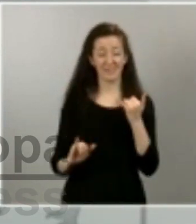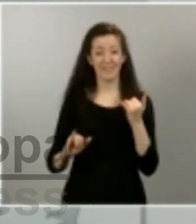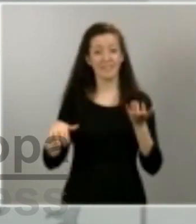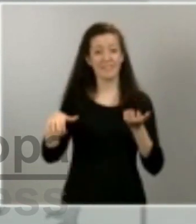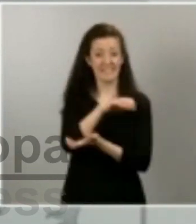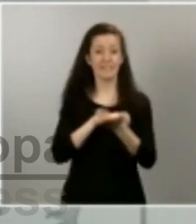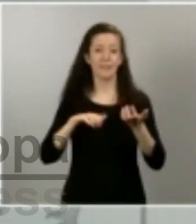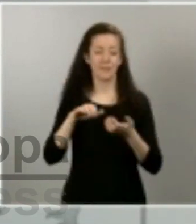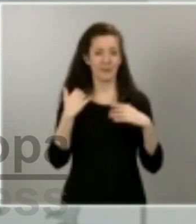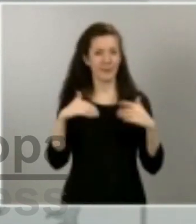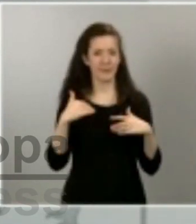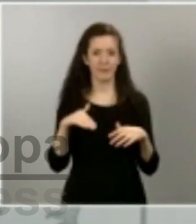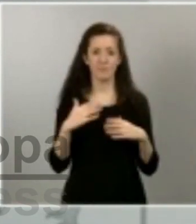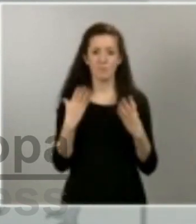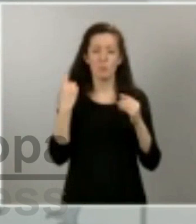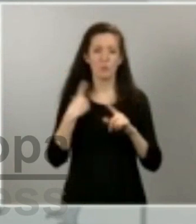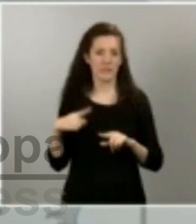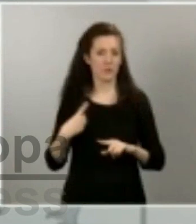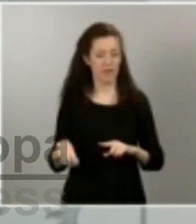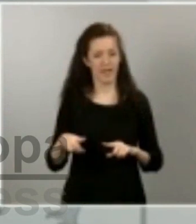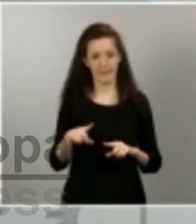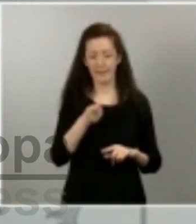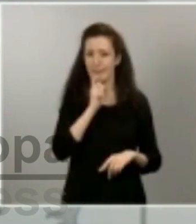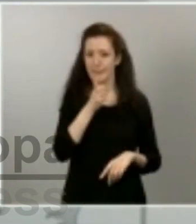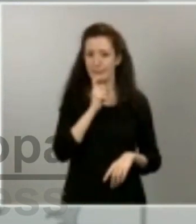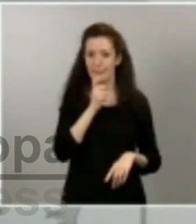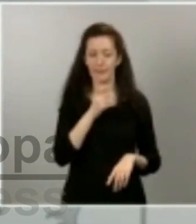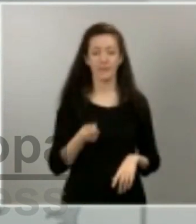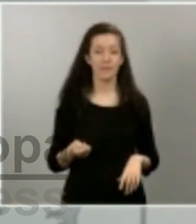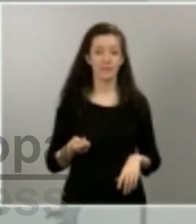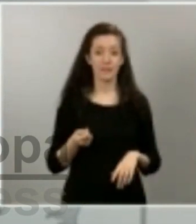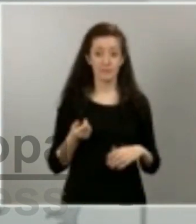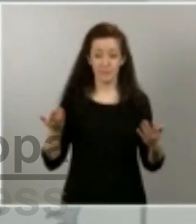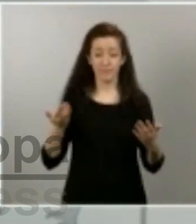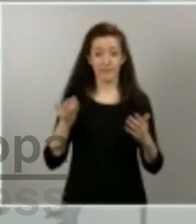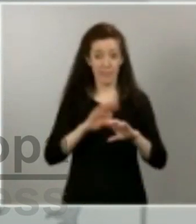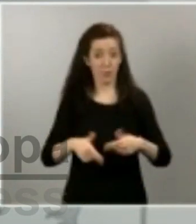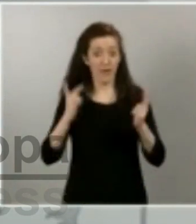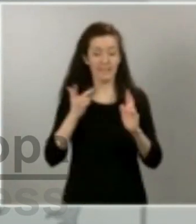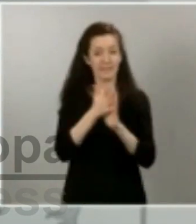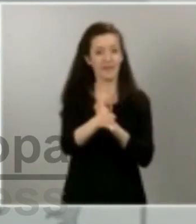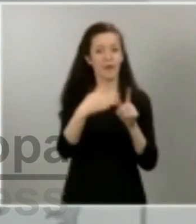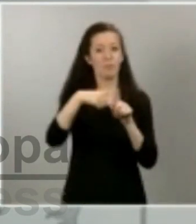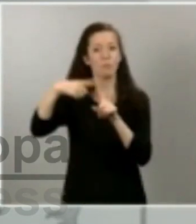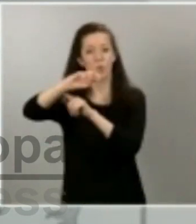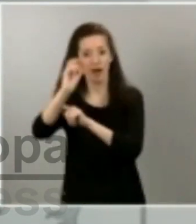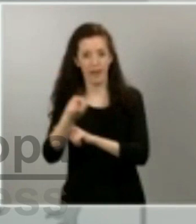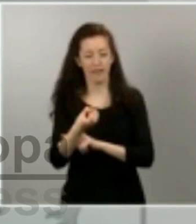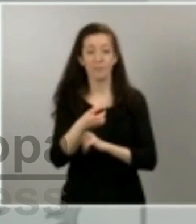significa pluralidad, pero significa también unión cuando el ataque de un enemigo común lo hace necesario, como es el caso.